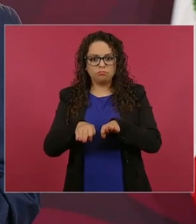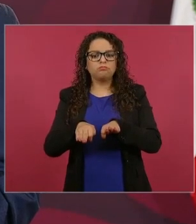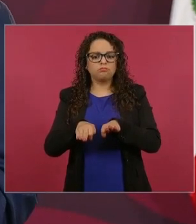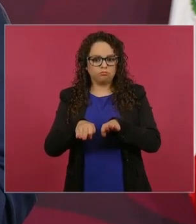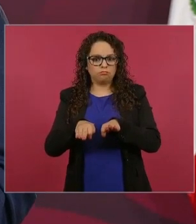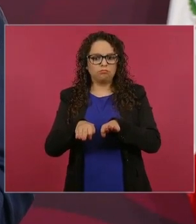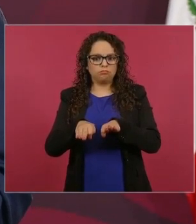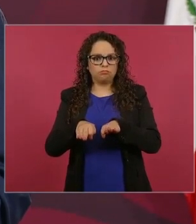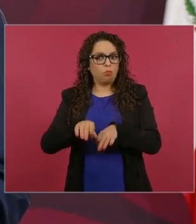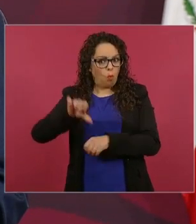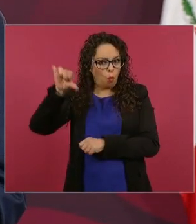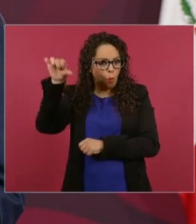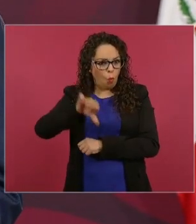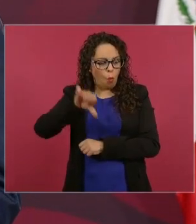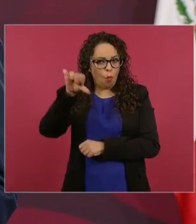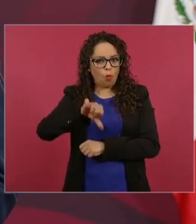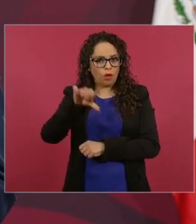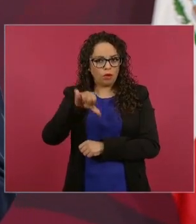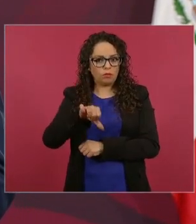hoy mismo